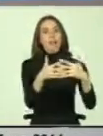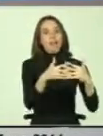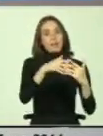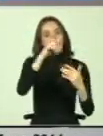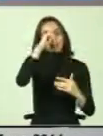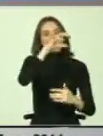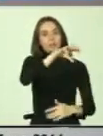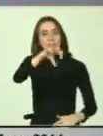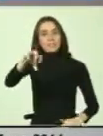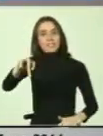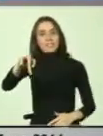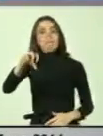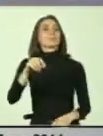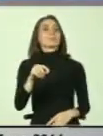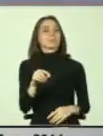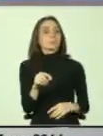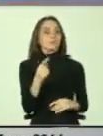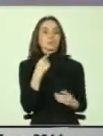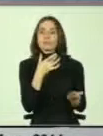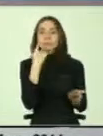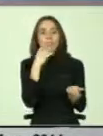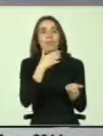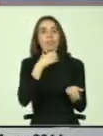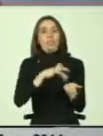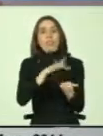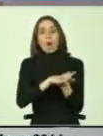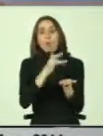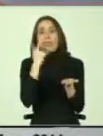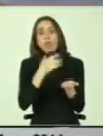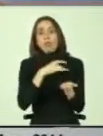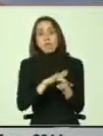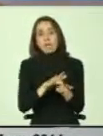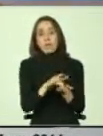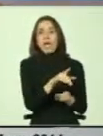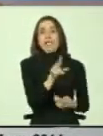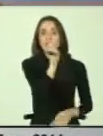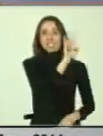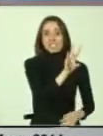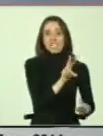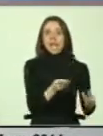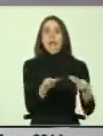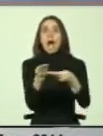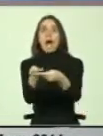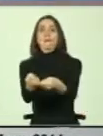deuda por todas partes, lamentablemente, y nuestro aporte en salud, cenadis,